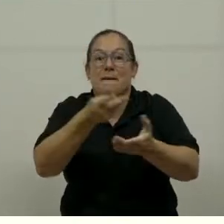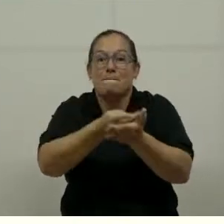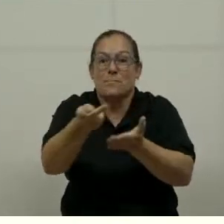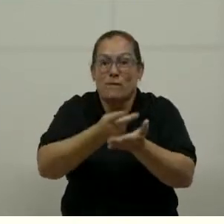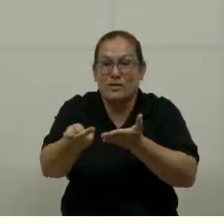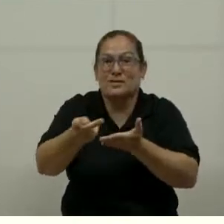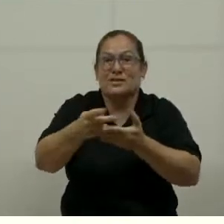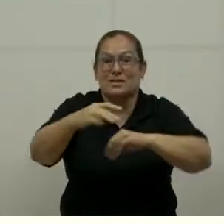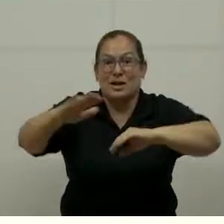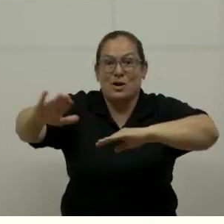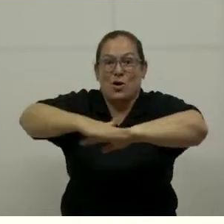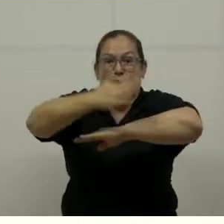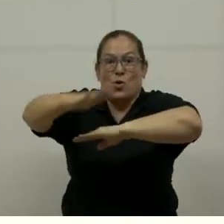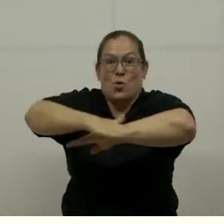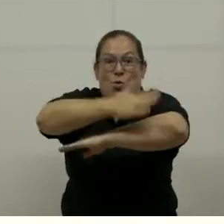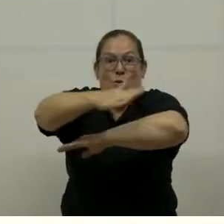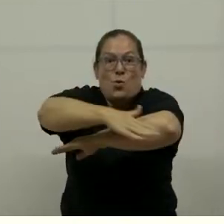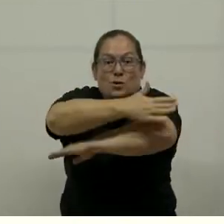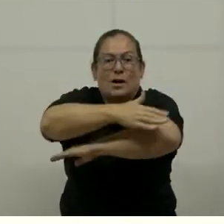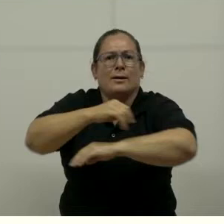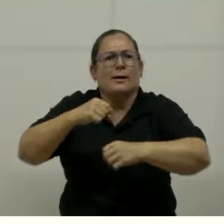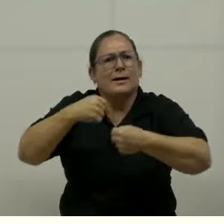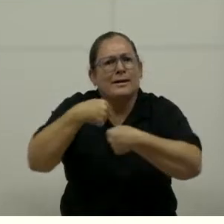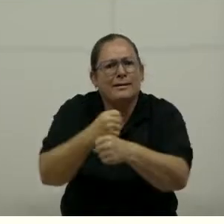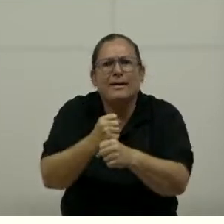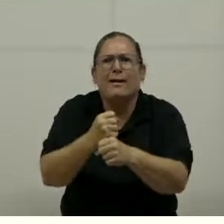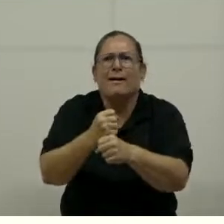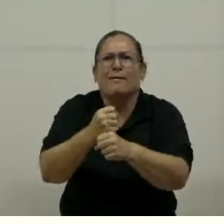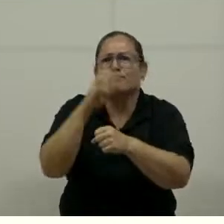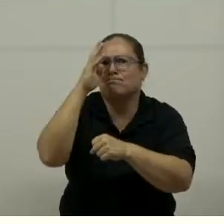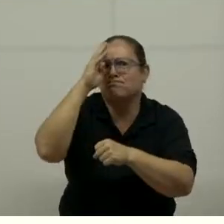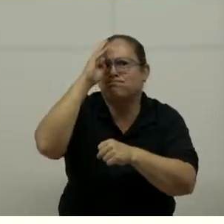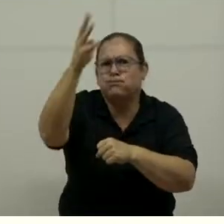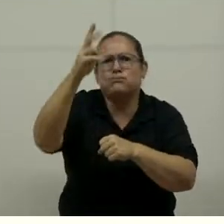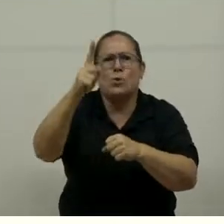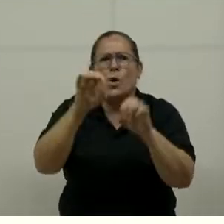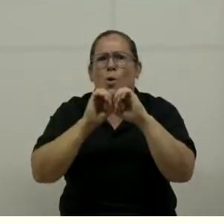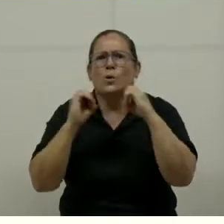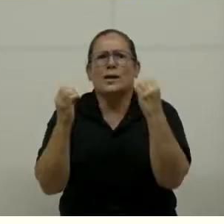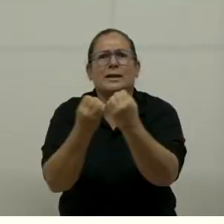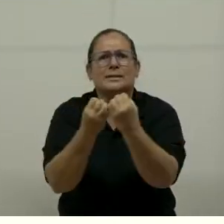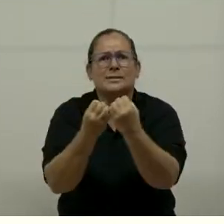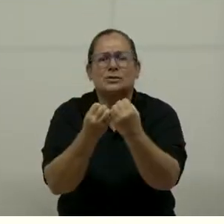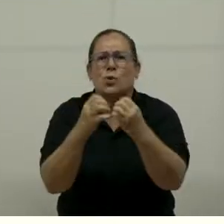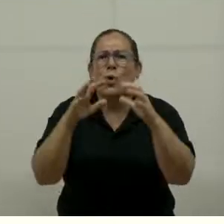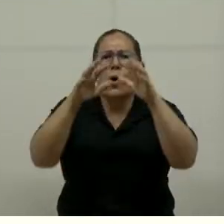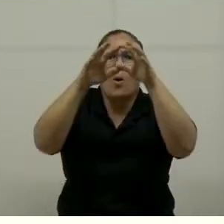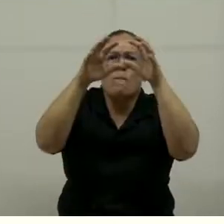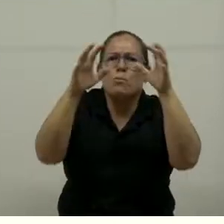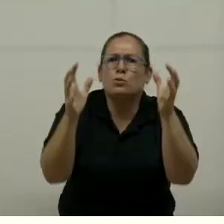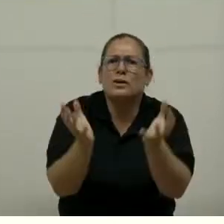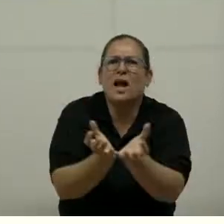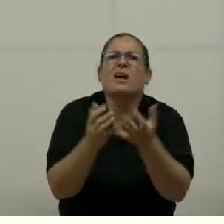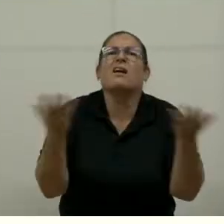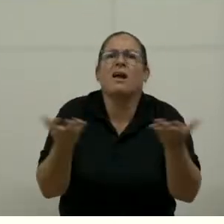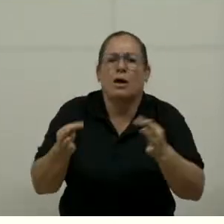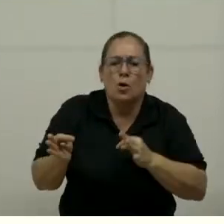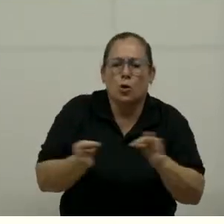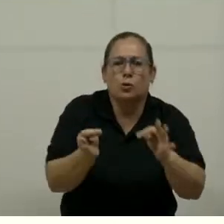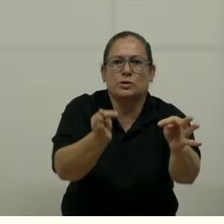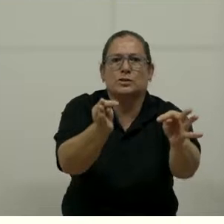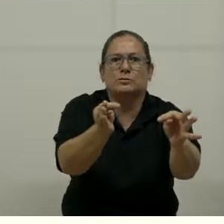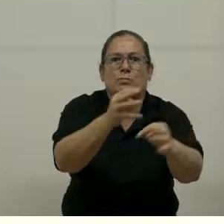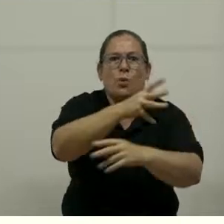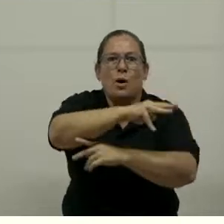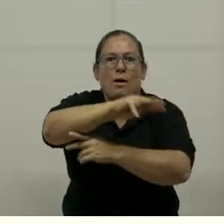grandes potencias. ¿Para qué? Para crear una organización que no existe. Una organización mundial de turismo náutico. Y Costa Rica puede ser ese